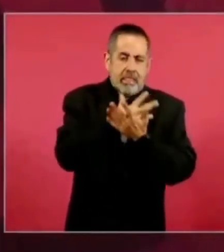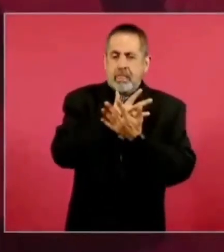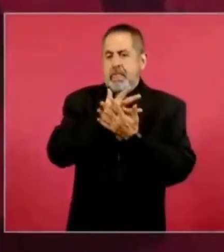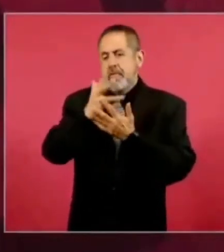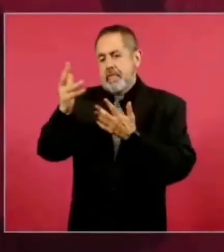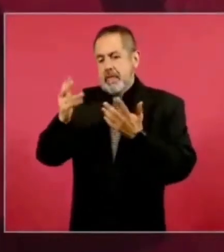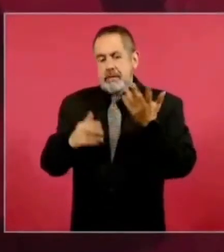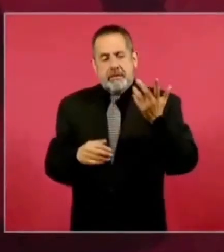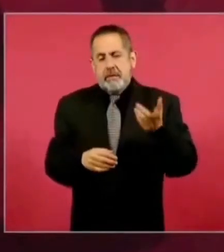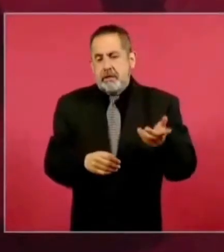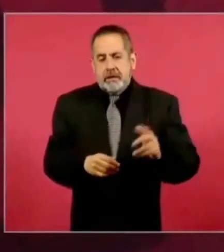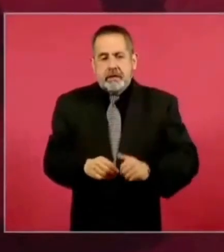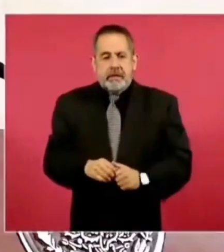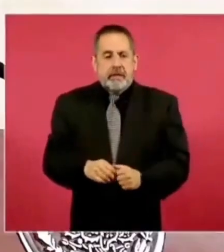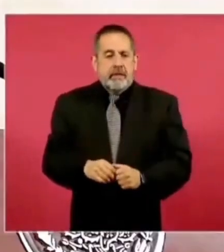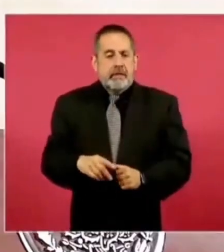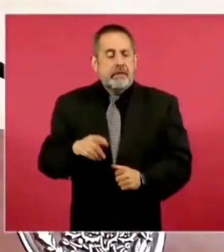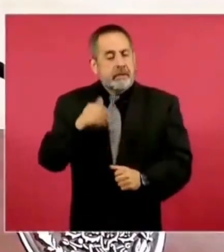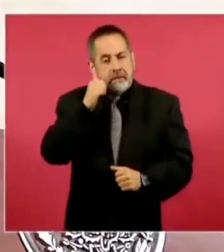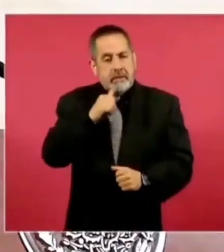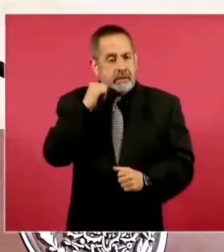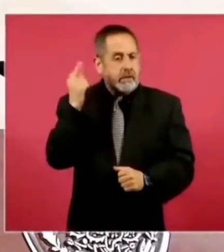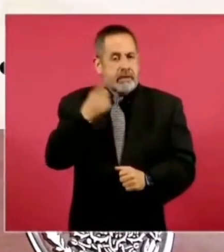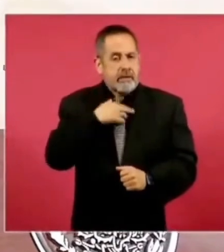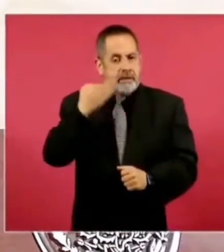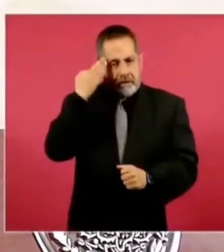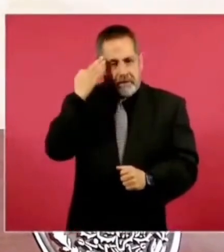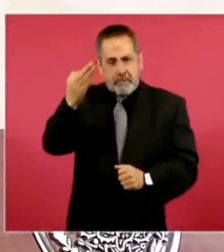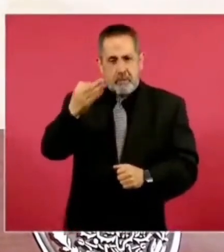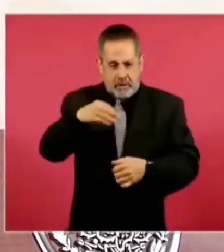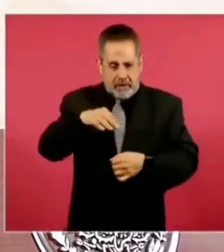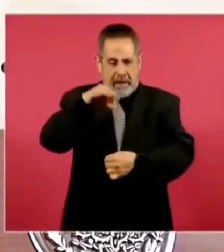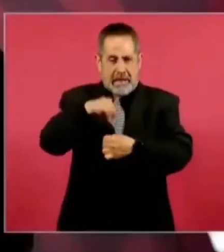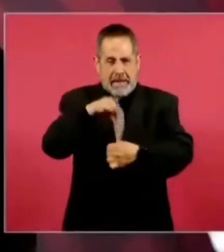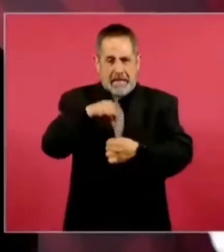temporada de elecciones